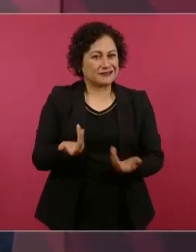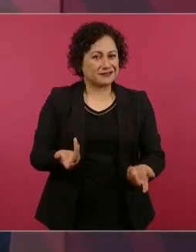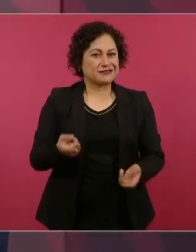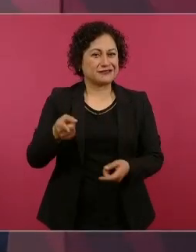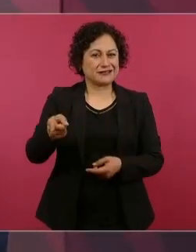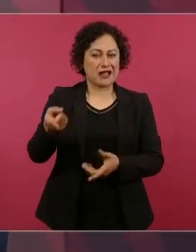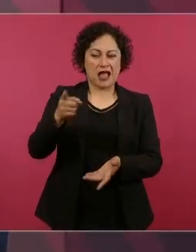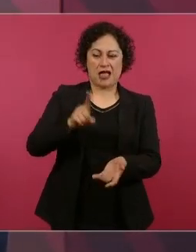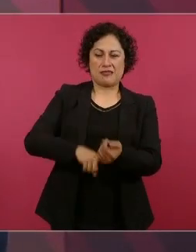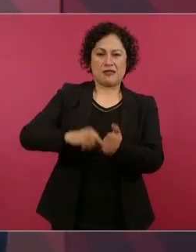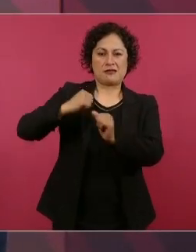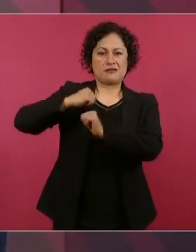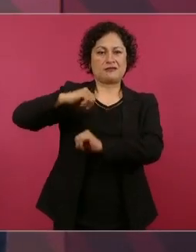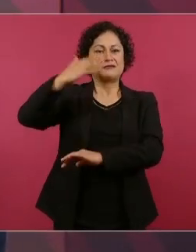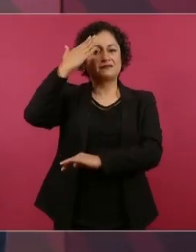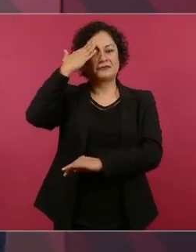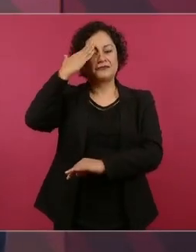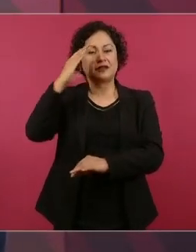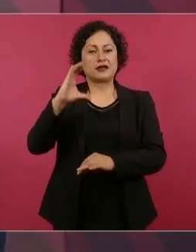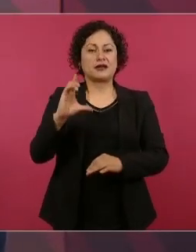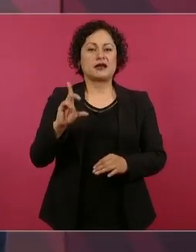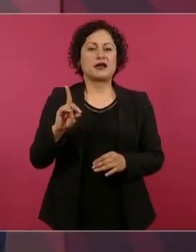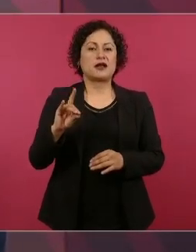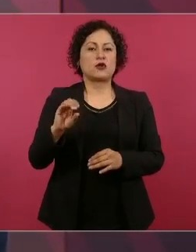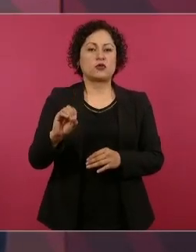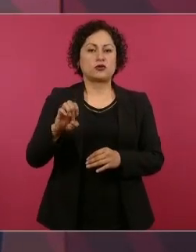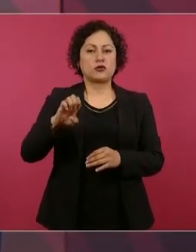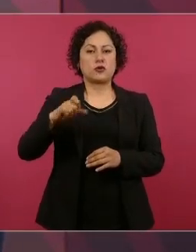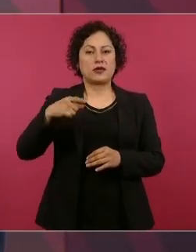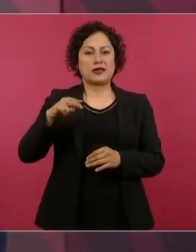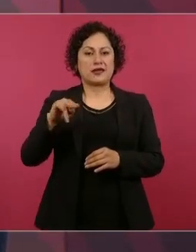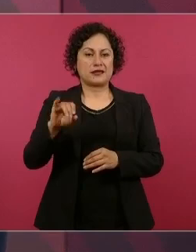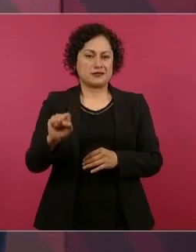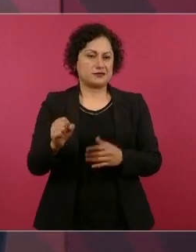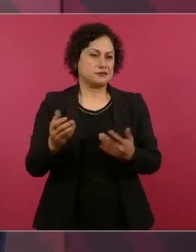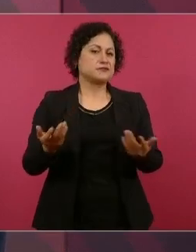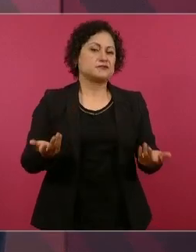y otras